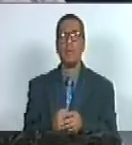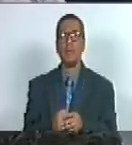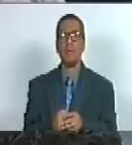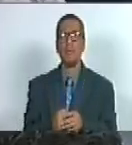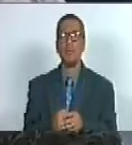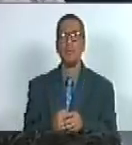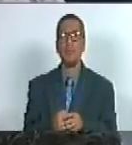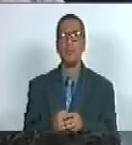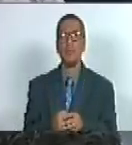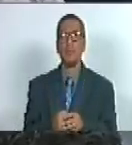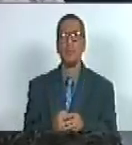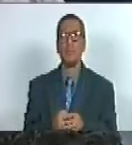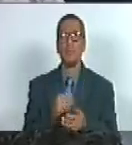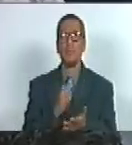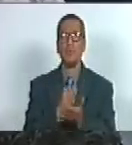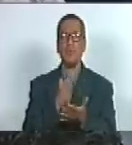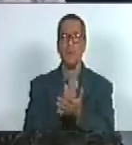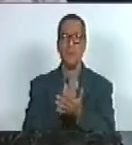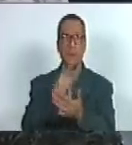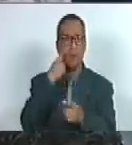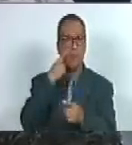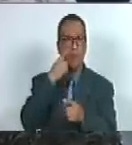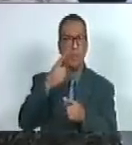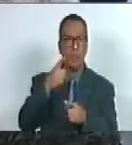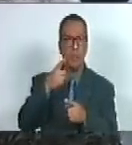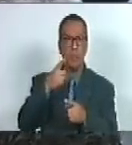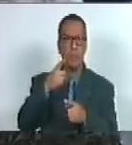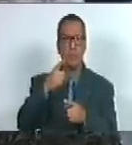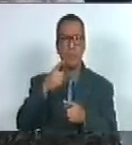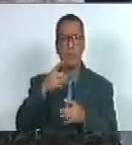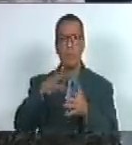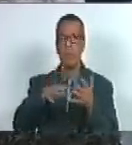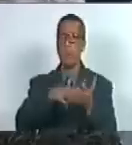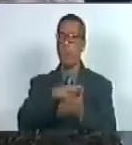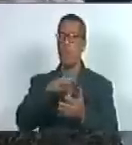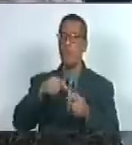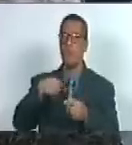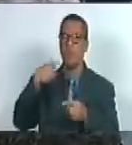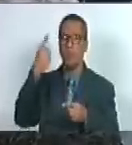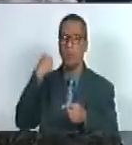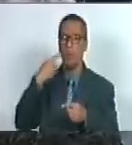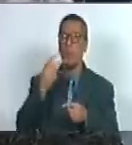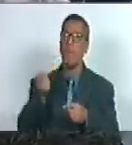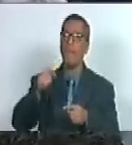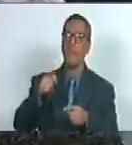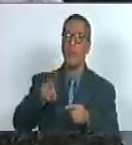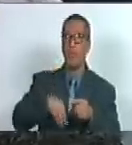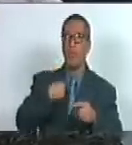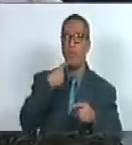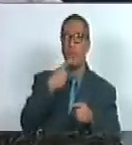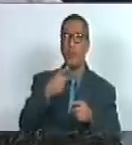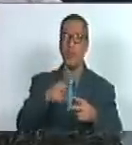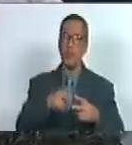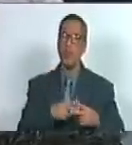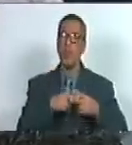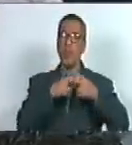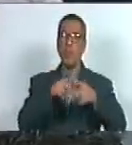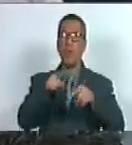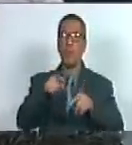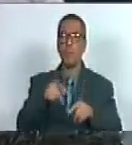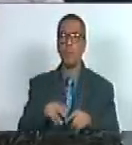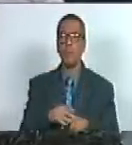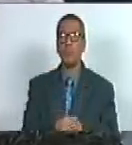siempre se vio como una revuelta de negros y en los que más llegaban a darle valor decían que